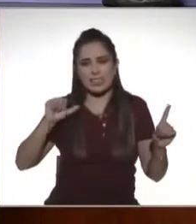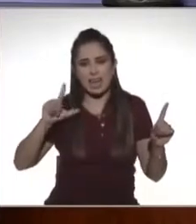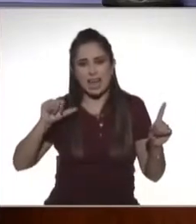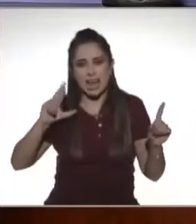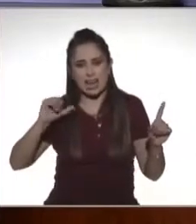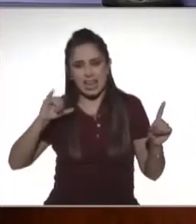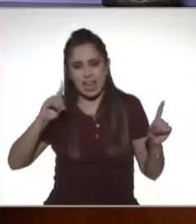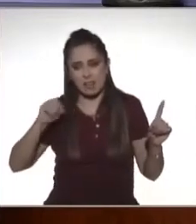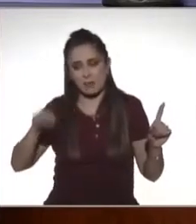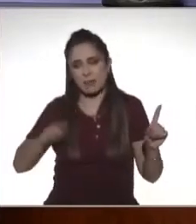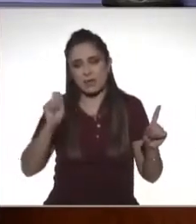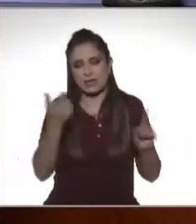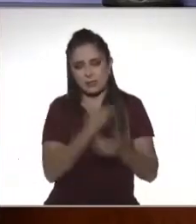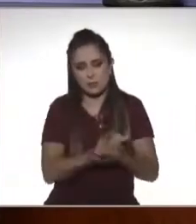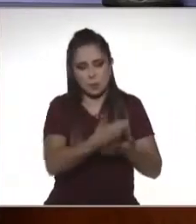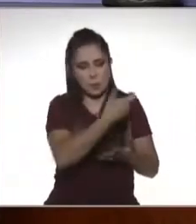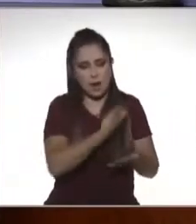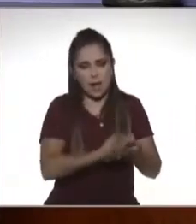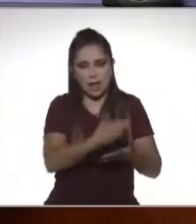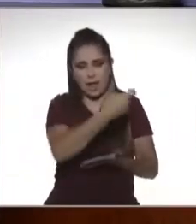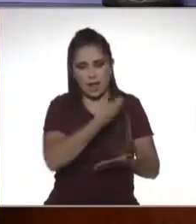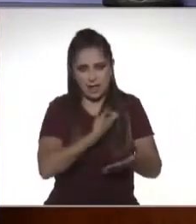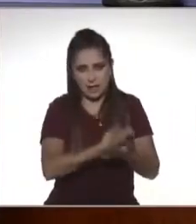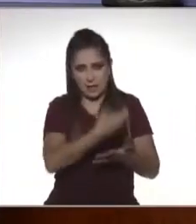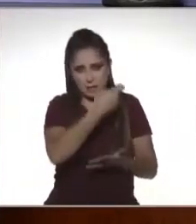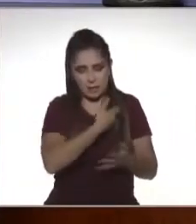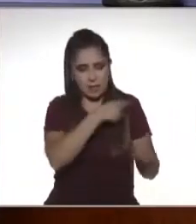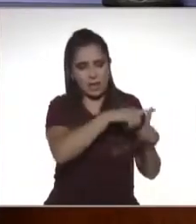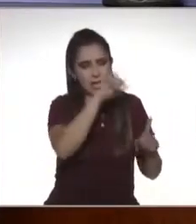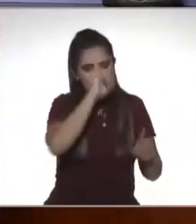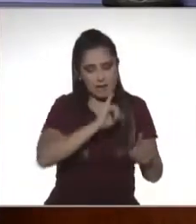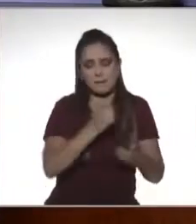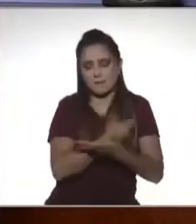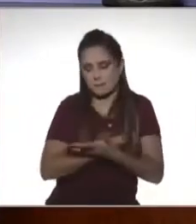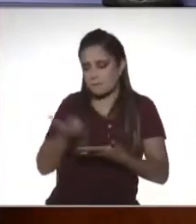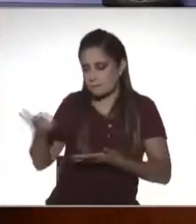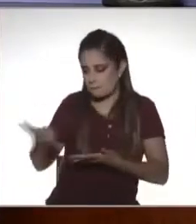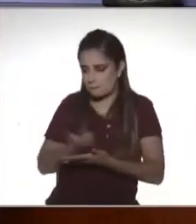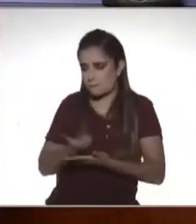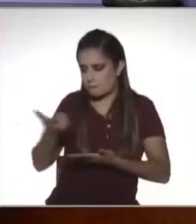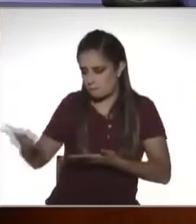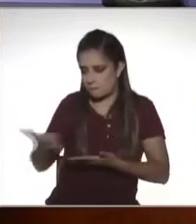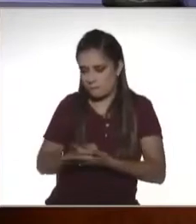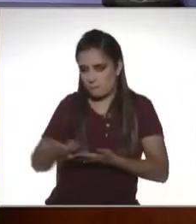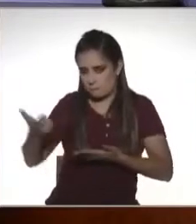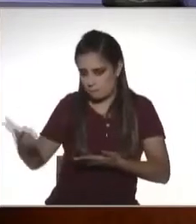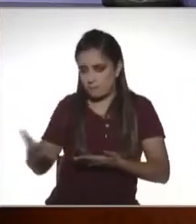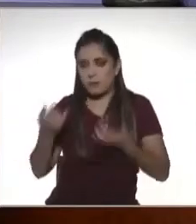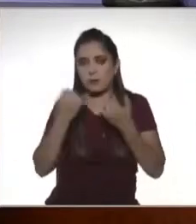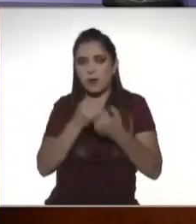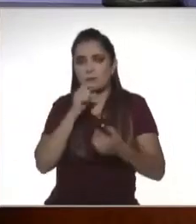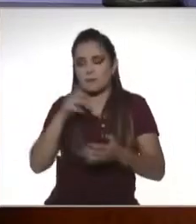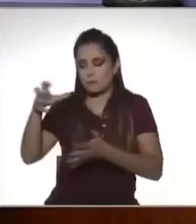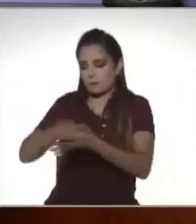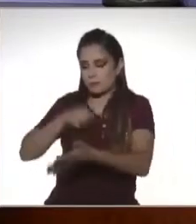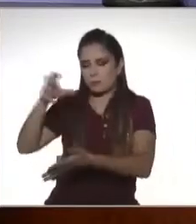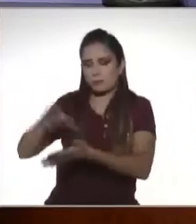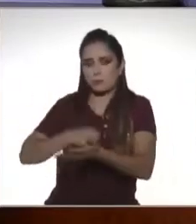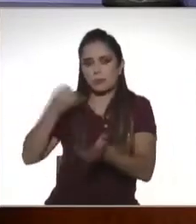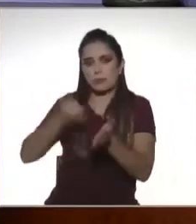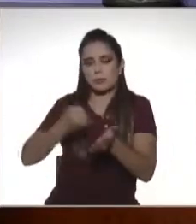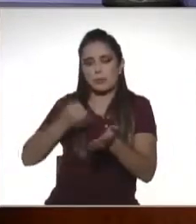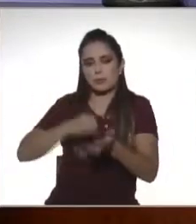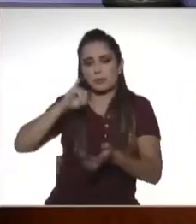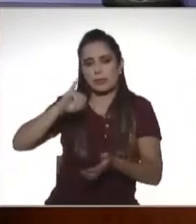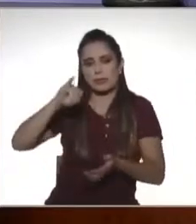él tiene una obligación, además de pagarle su salario, va a tener la obligación de hacerle la retención del impuesto sobre